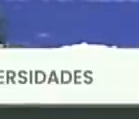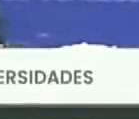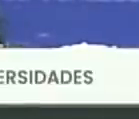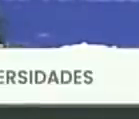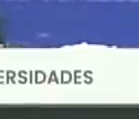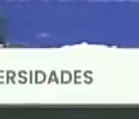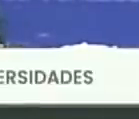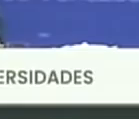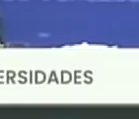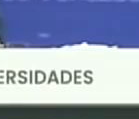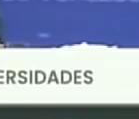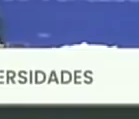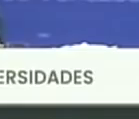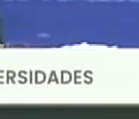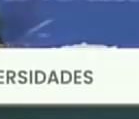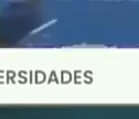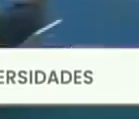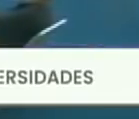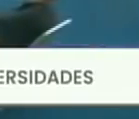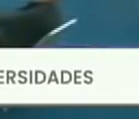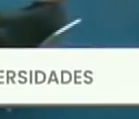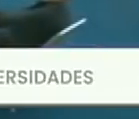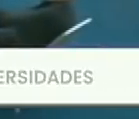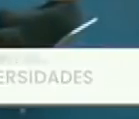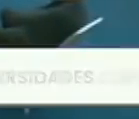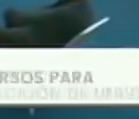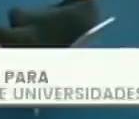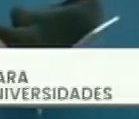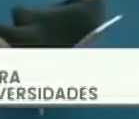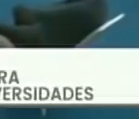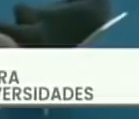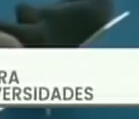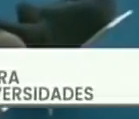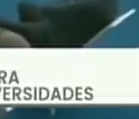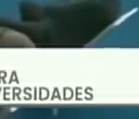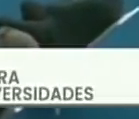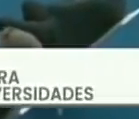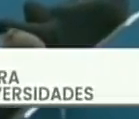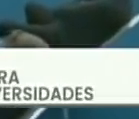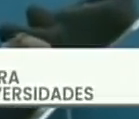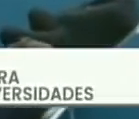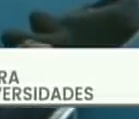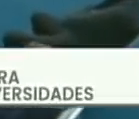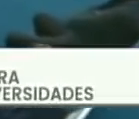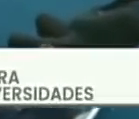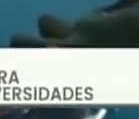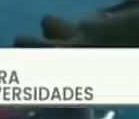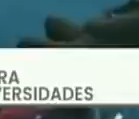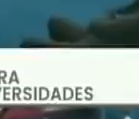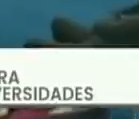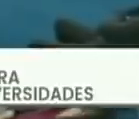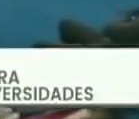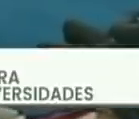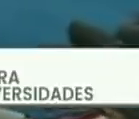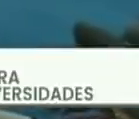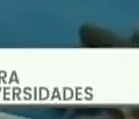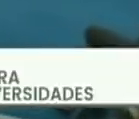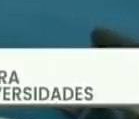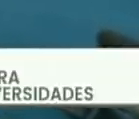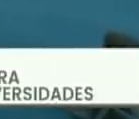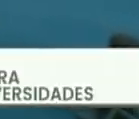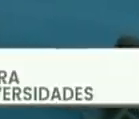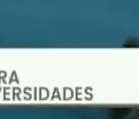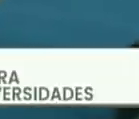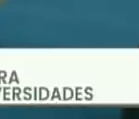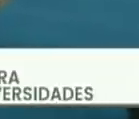de verdad estamos viviendo tiempos de historia muchas generaciones dieron sus